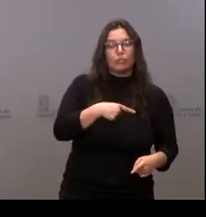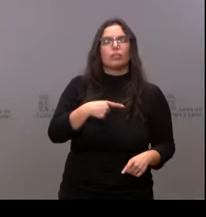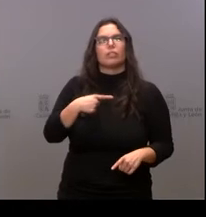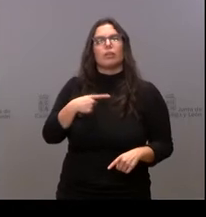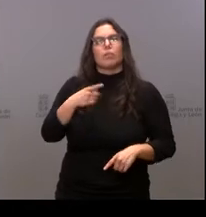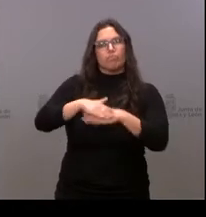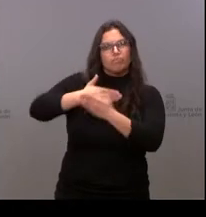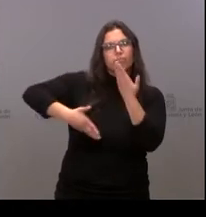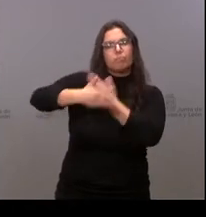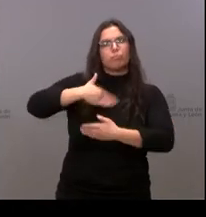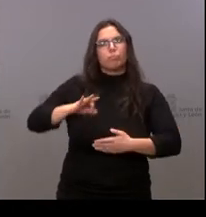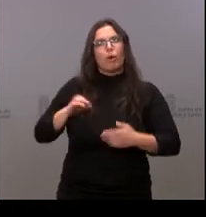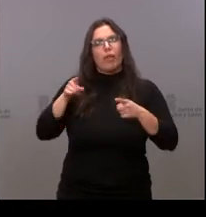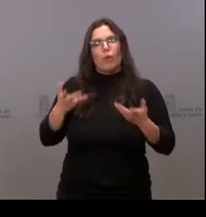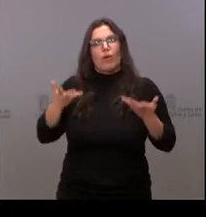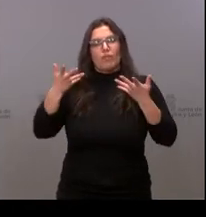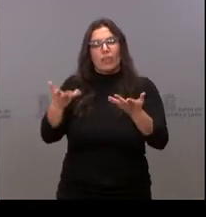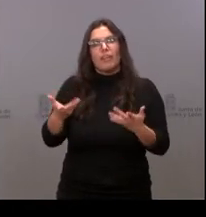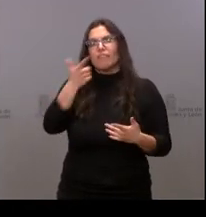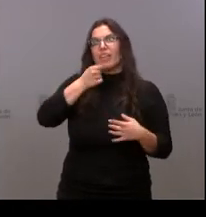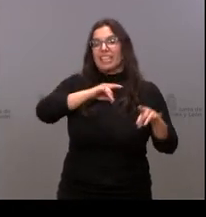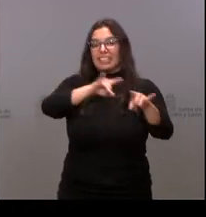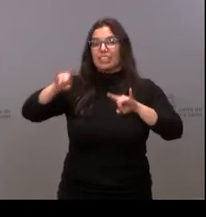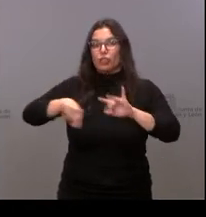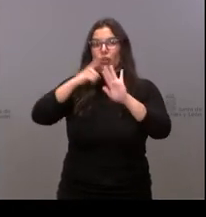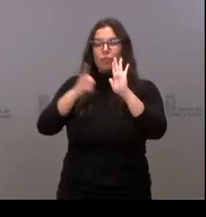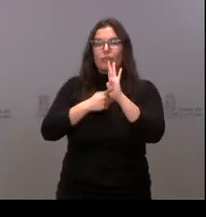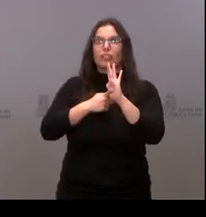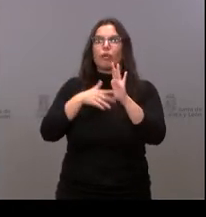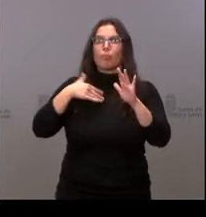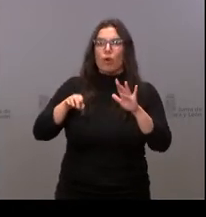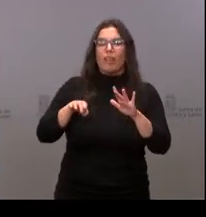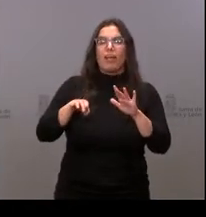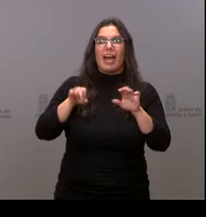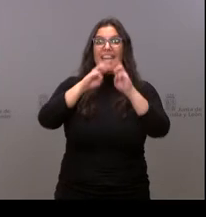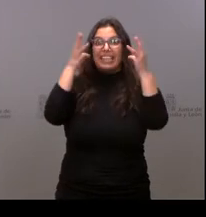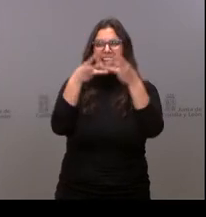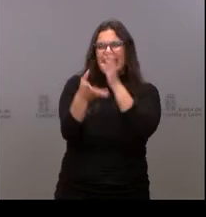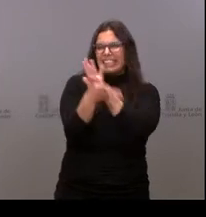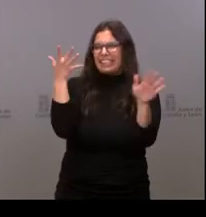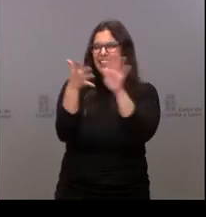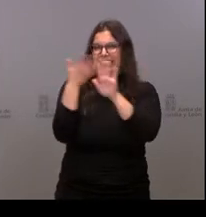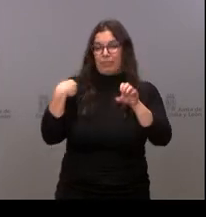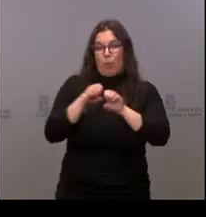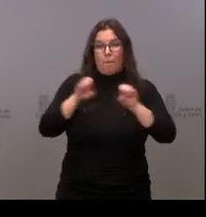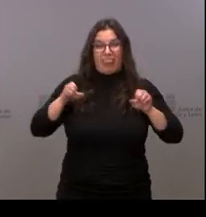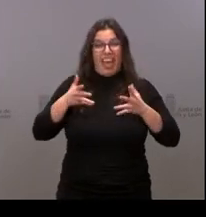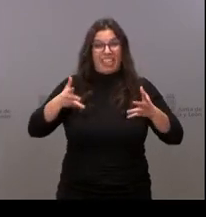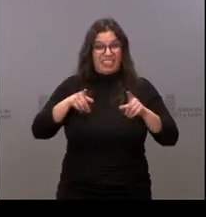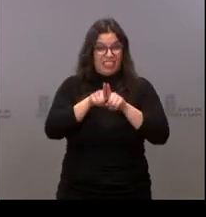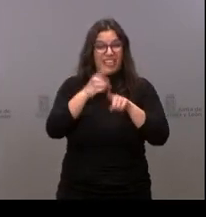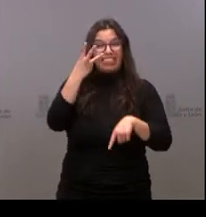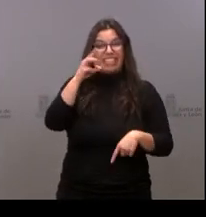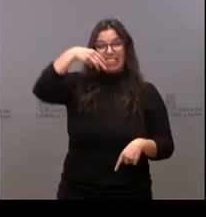como digo, contribuirá a que todo el territorio acceda a esa banda ancha ultra rápida a 30 megas